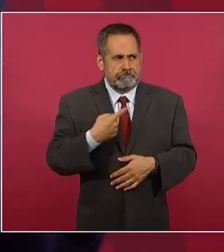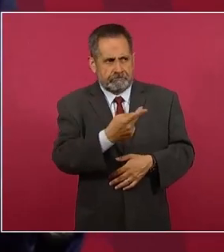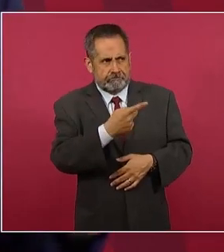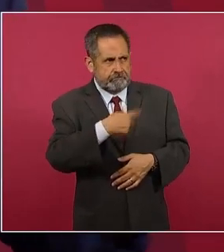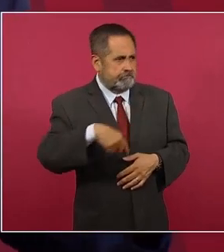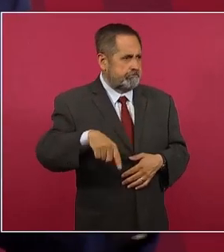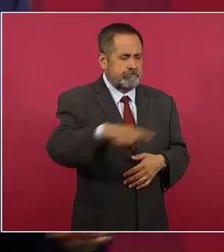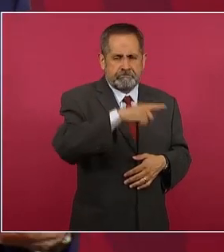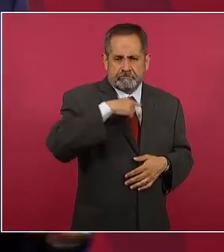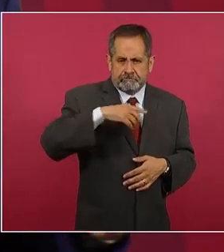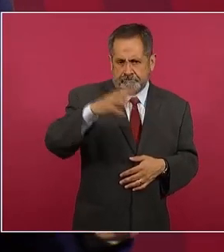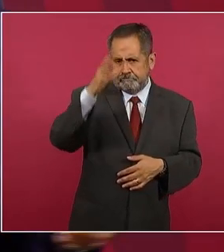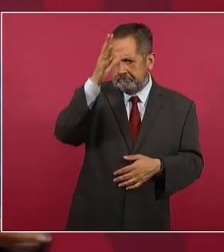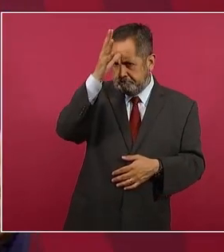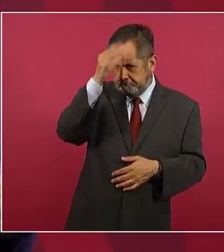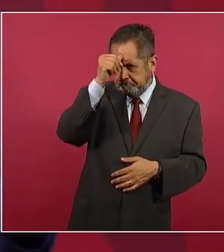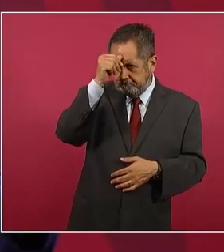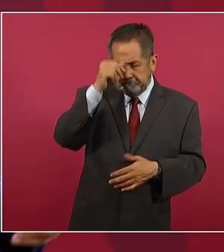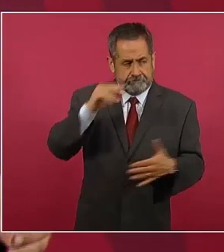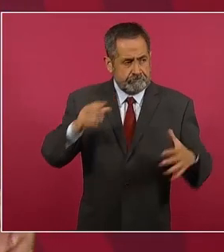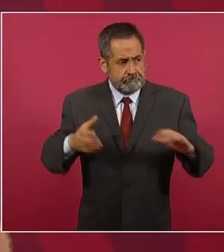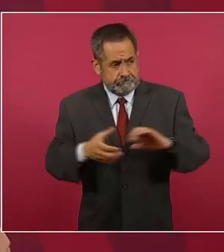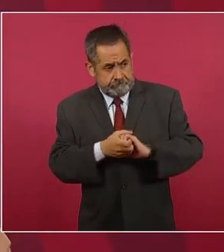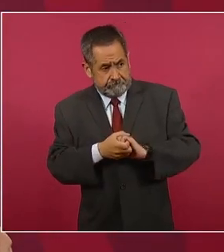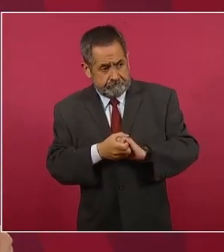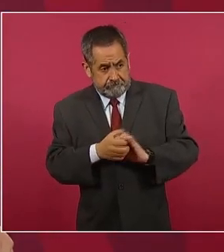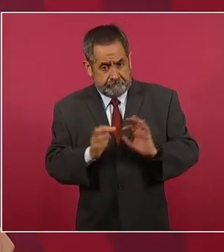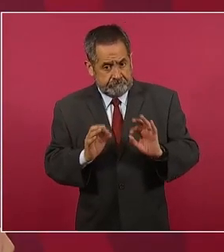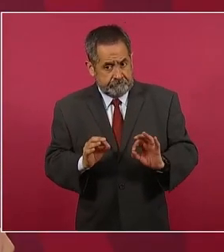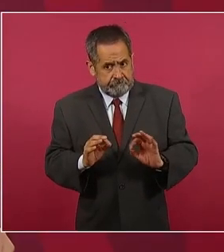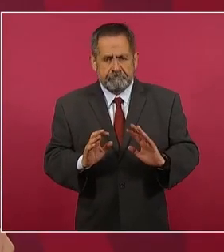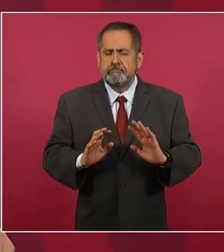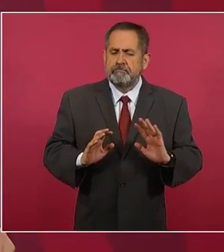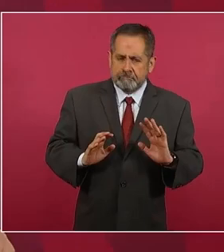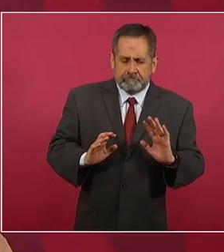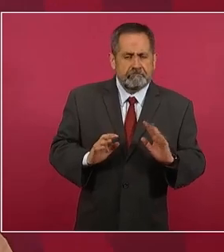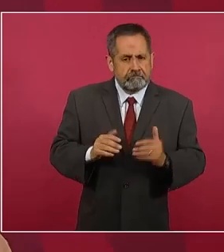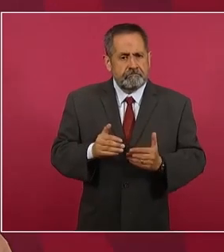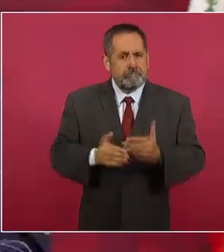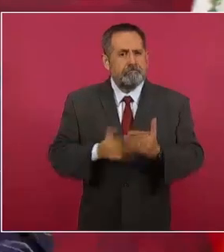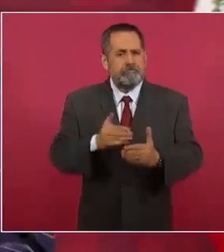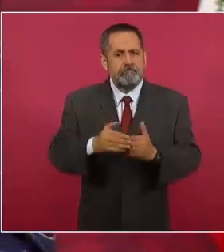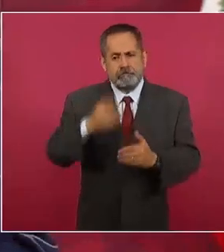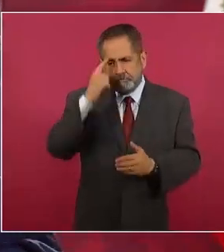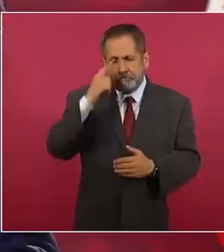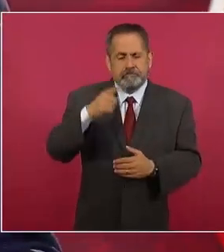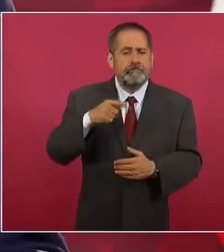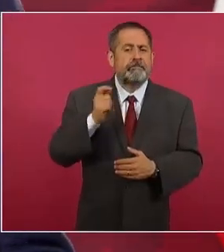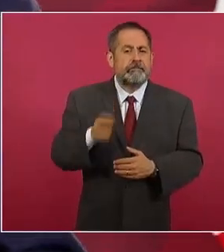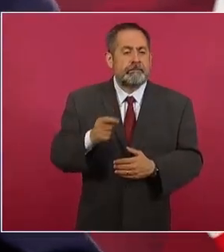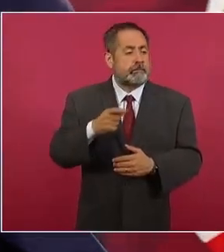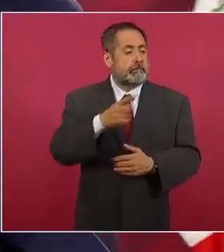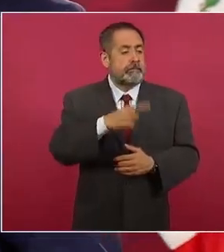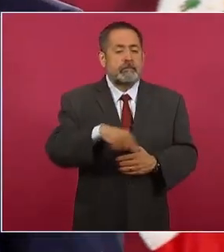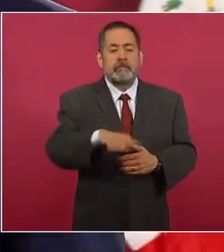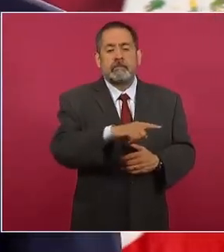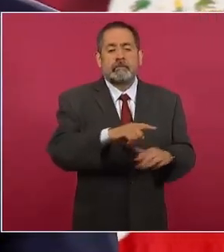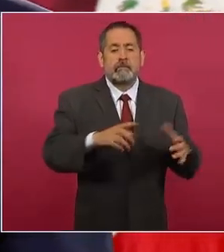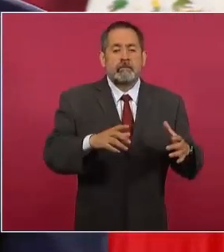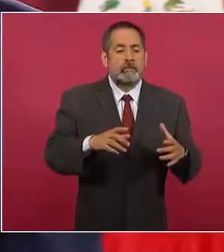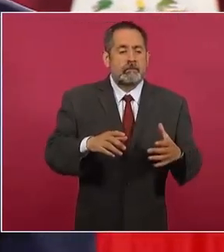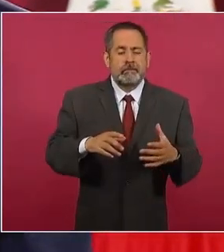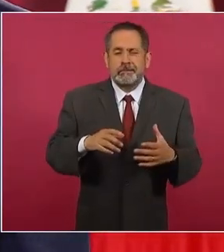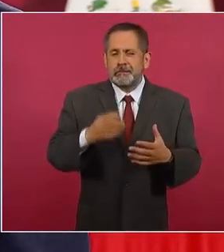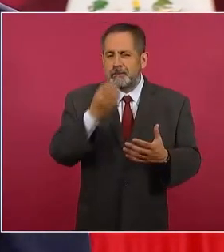una alianza para garantizar que la